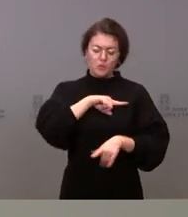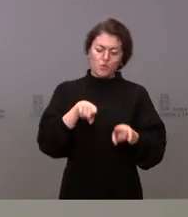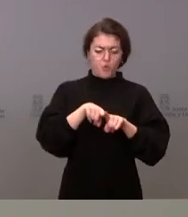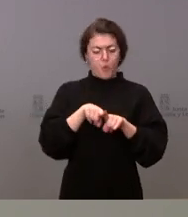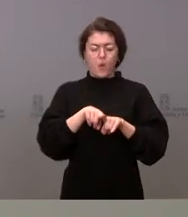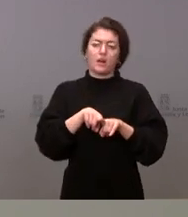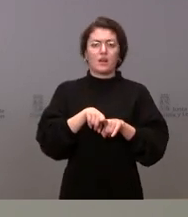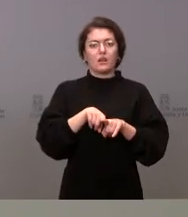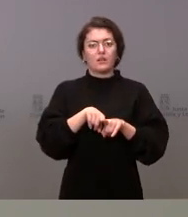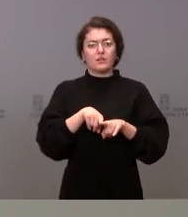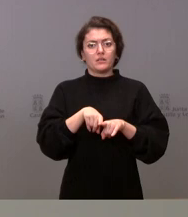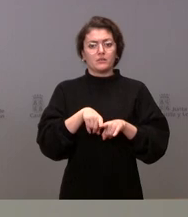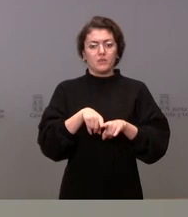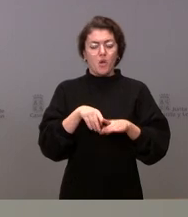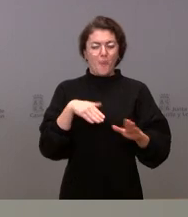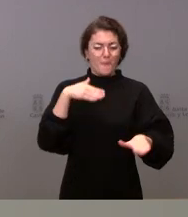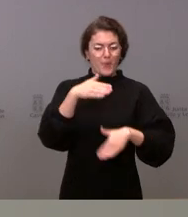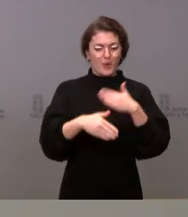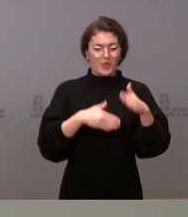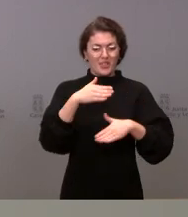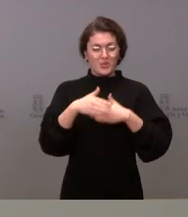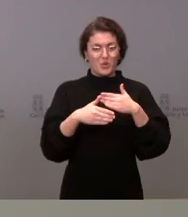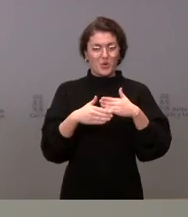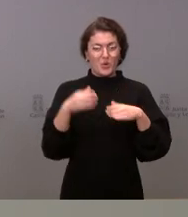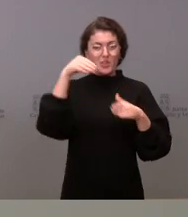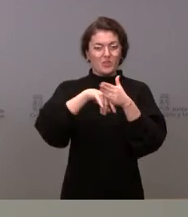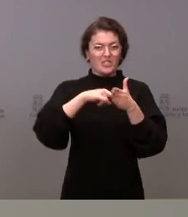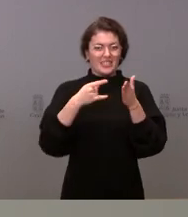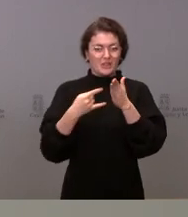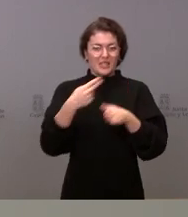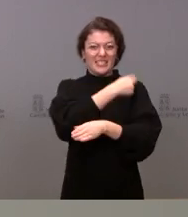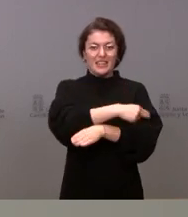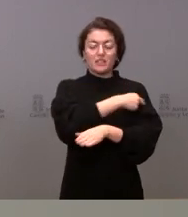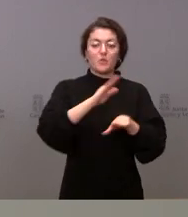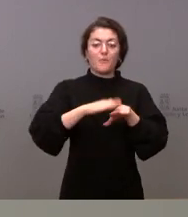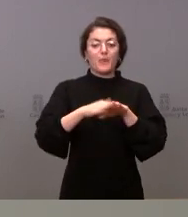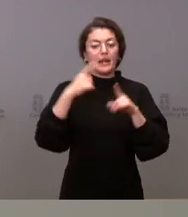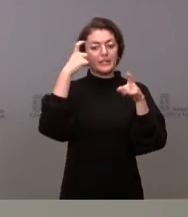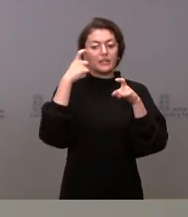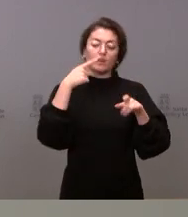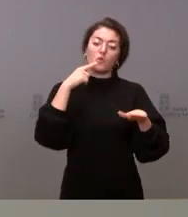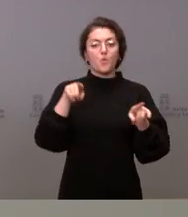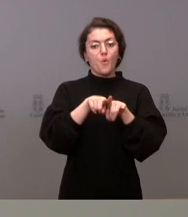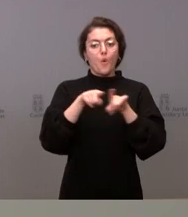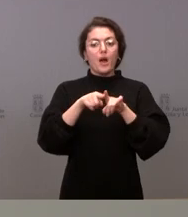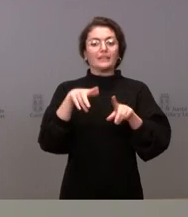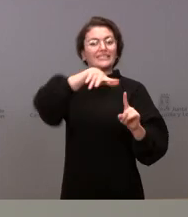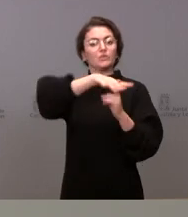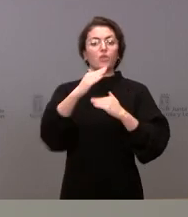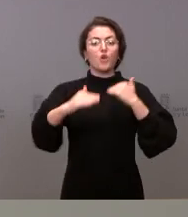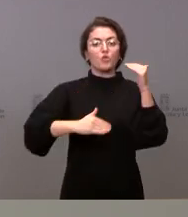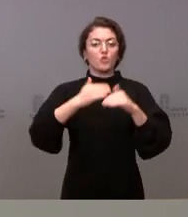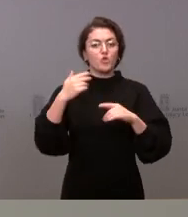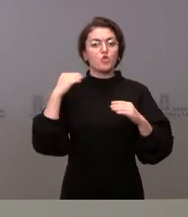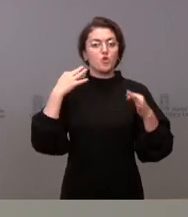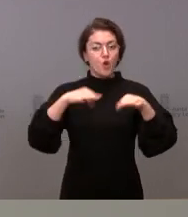concretamente en el sistema sanitario, el objetivo era la normalización del sistema sanitario. Estábamos trabajando intensamente